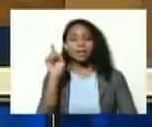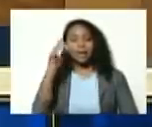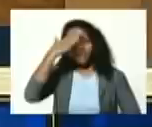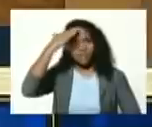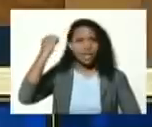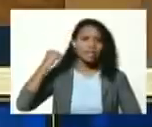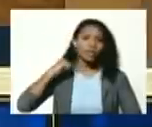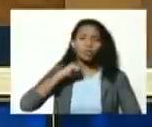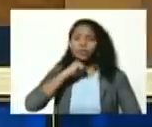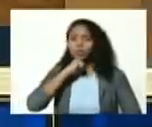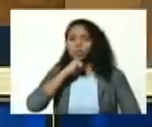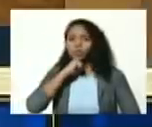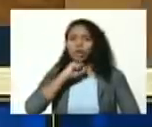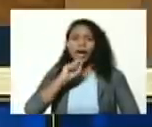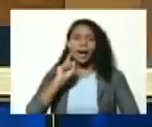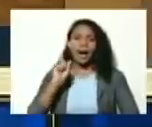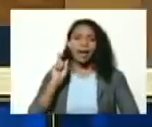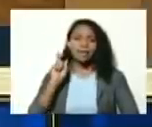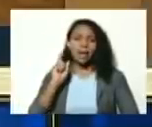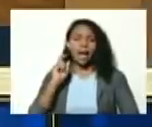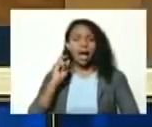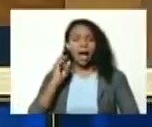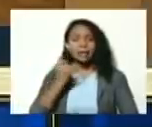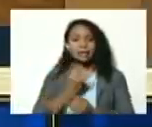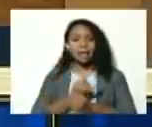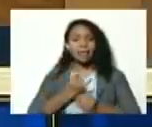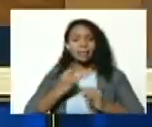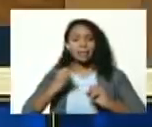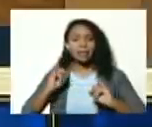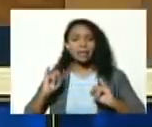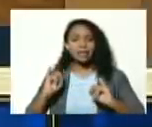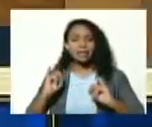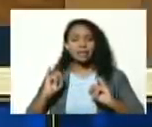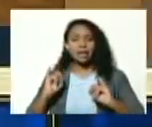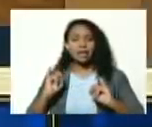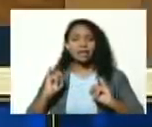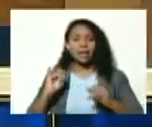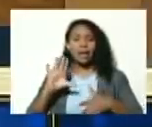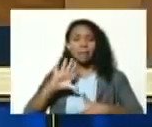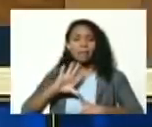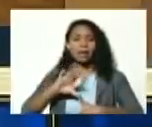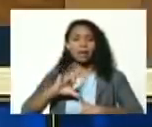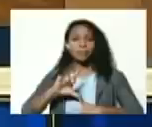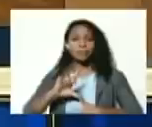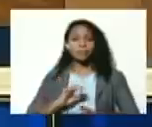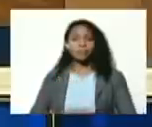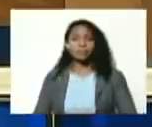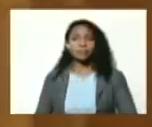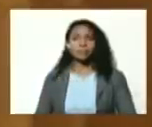precursor de las independencias de la América Latina